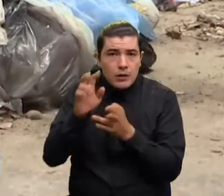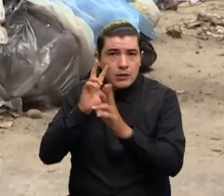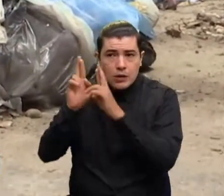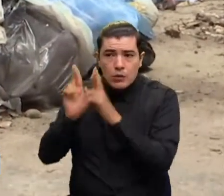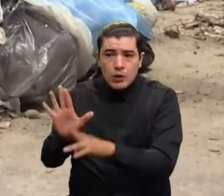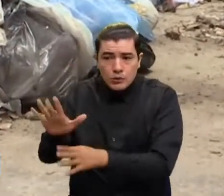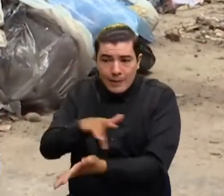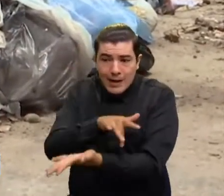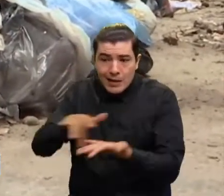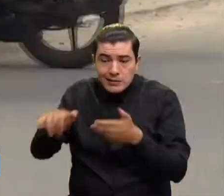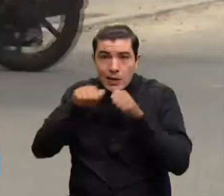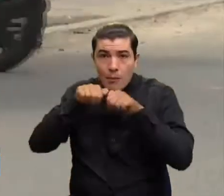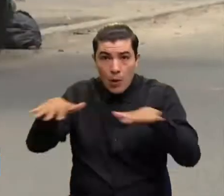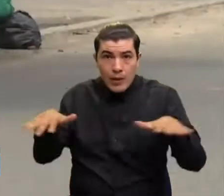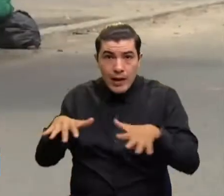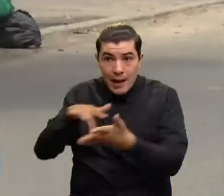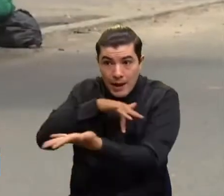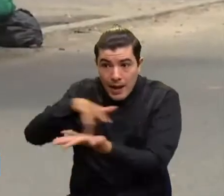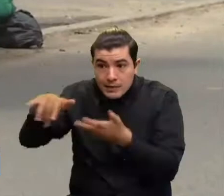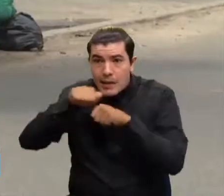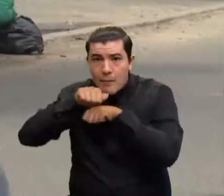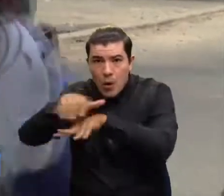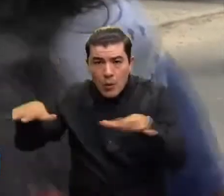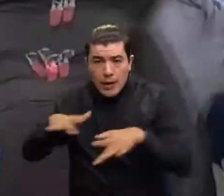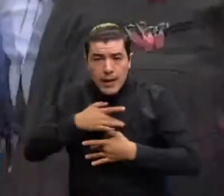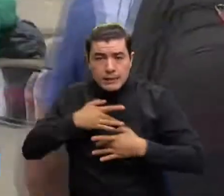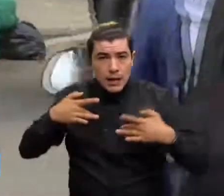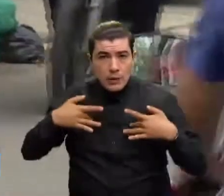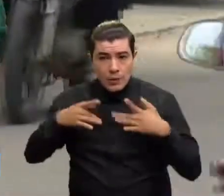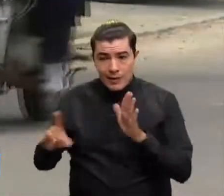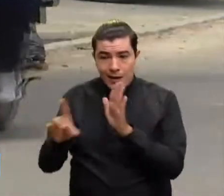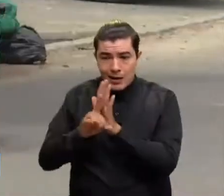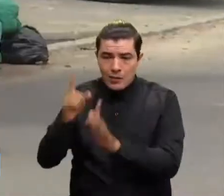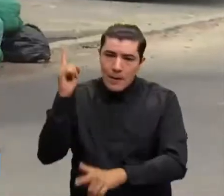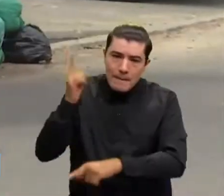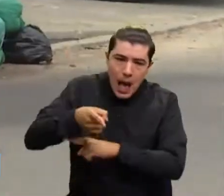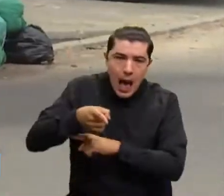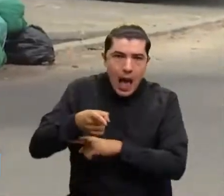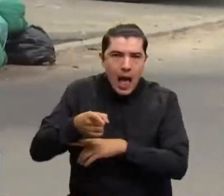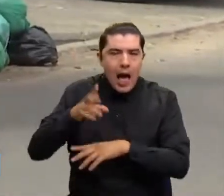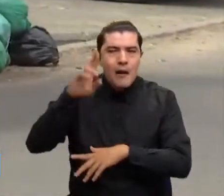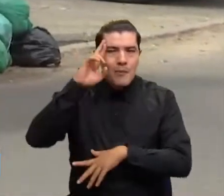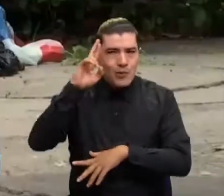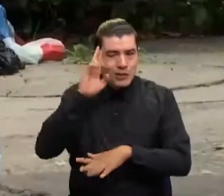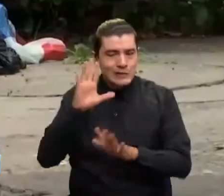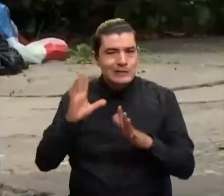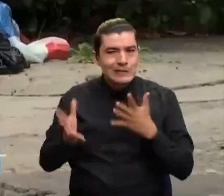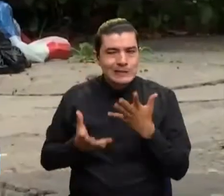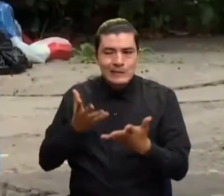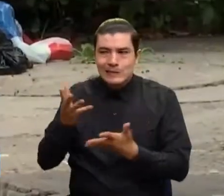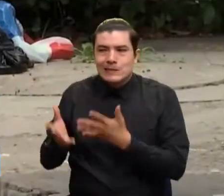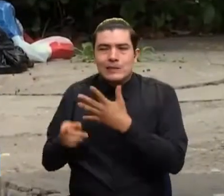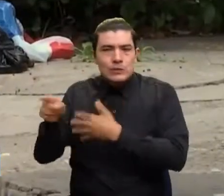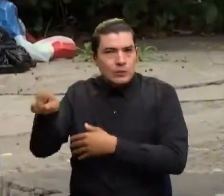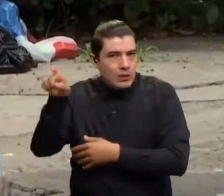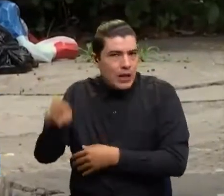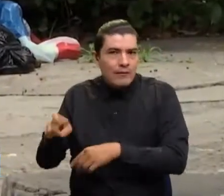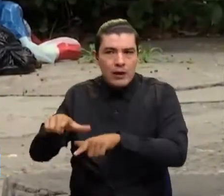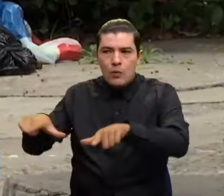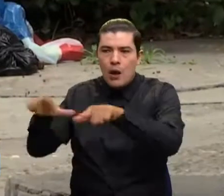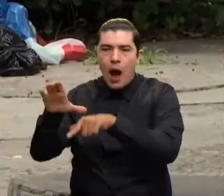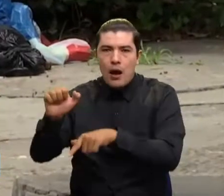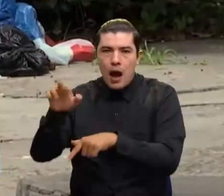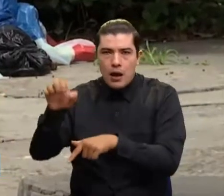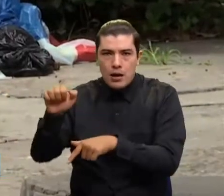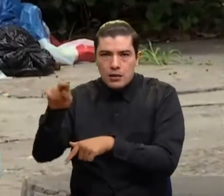pública bajo este decreto, es que nosotros podemos disponer en el carrasco y que ellos también